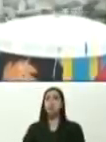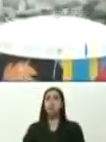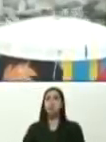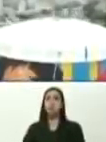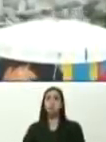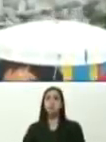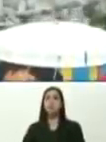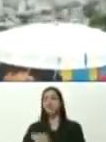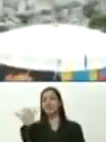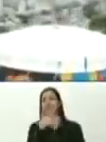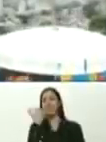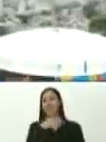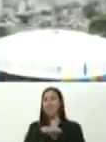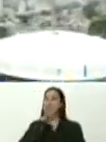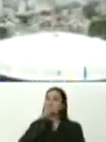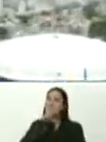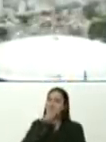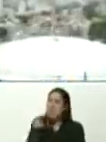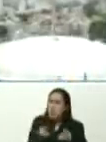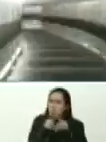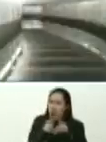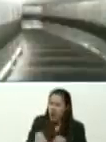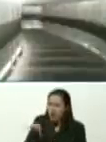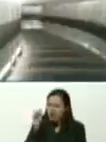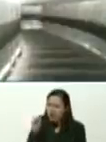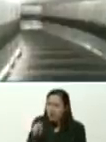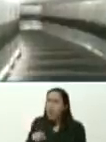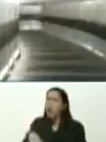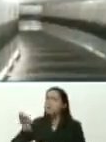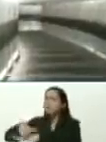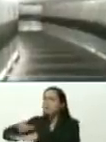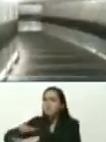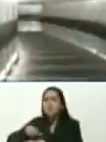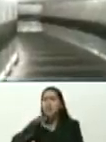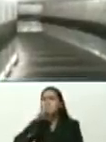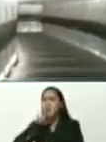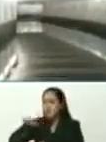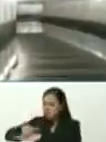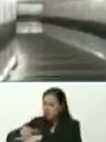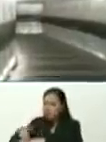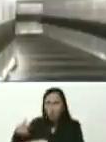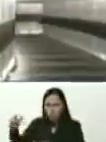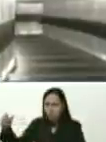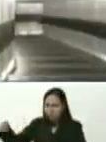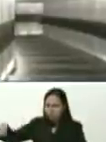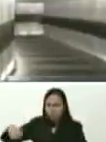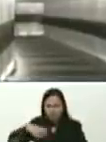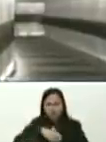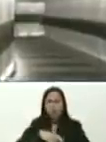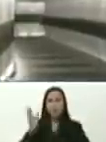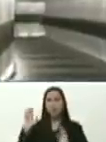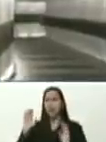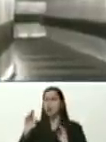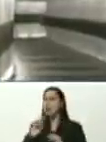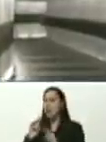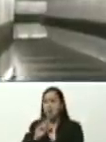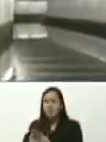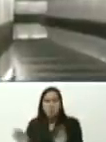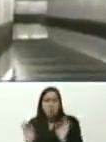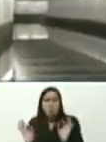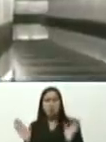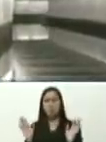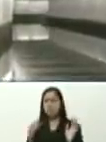así son los perros, los perros entienden, ven acá, vienen, ven para allá, pero ningún perro te responde, ya voy,